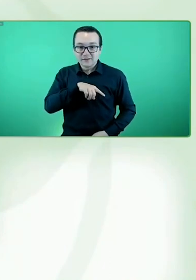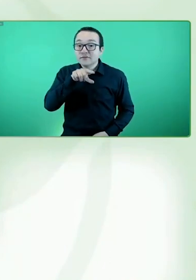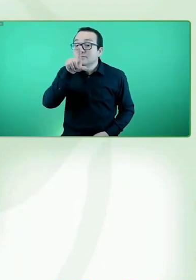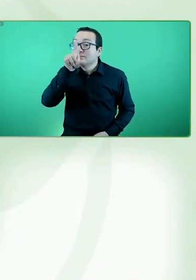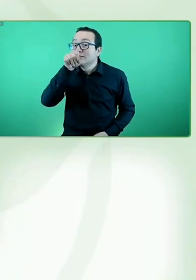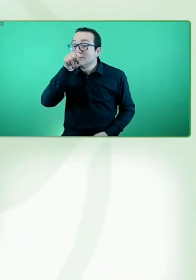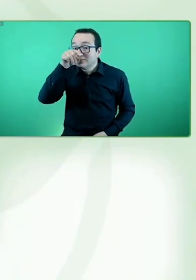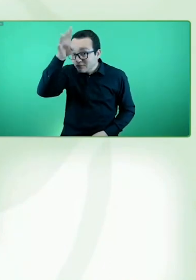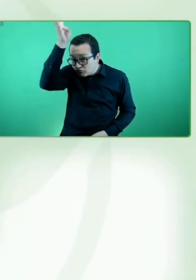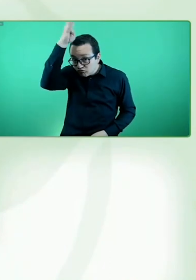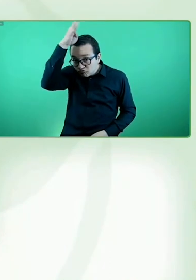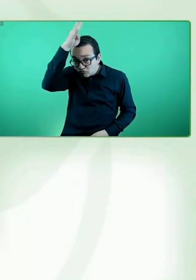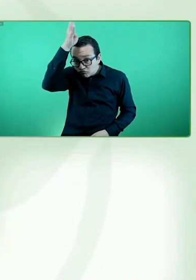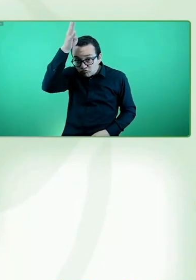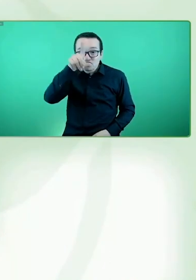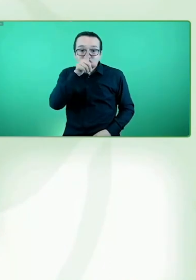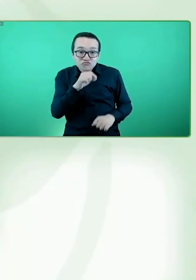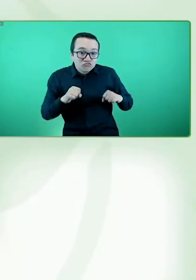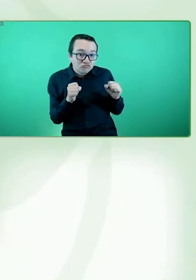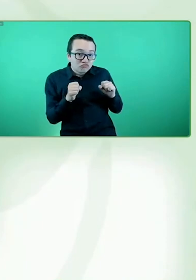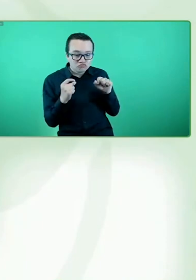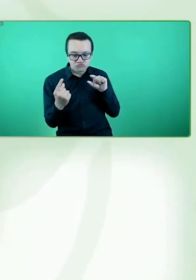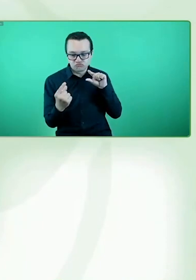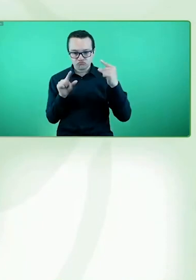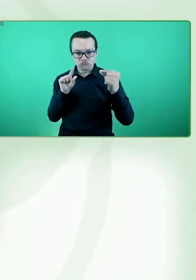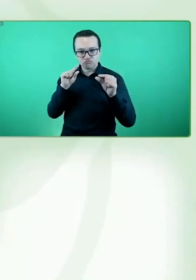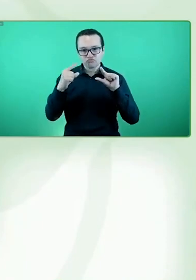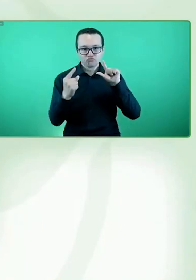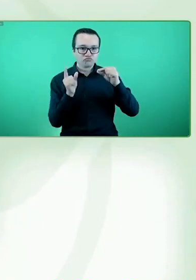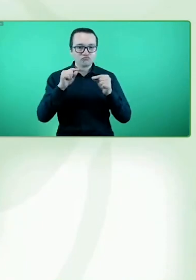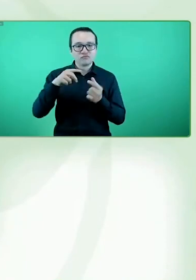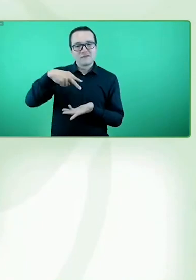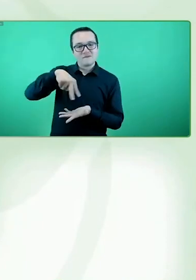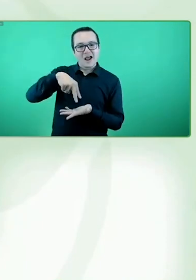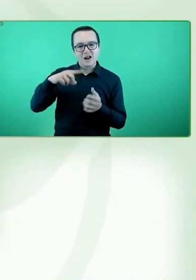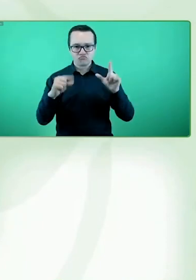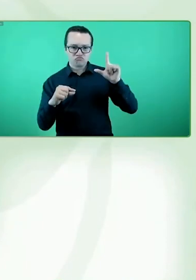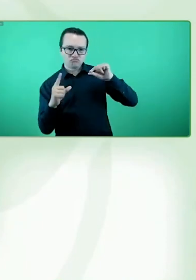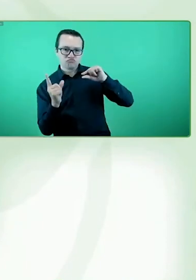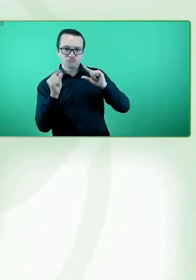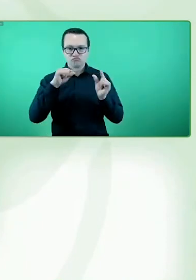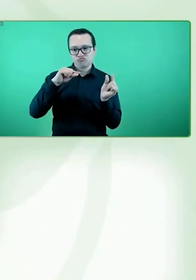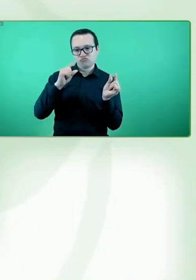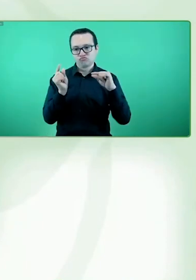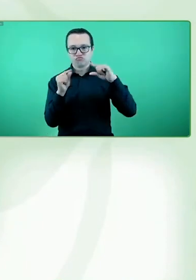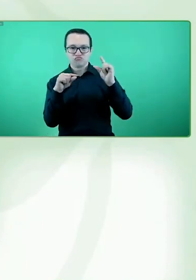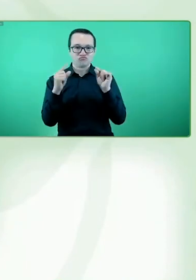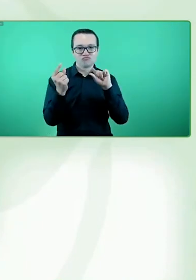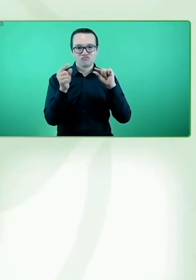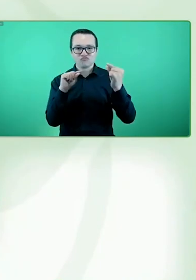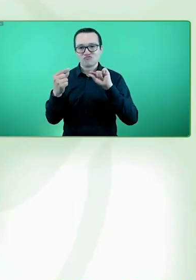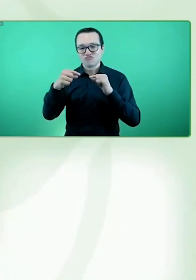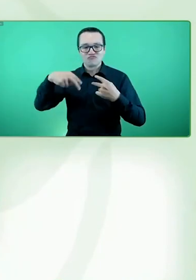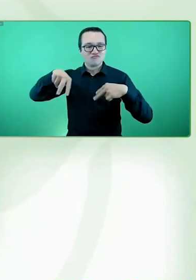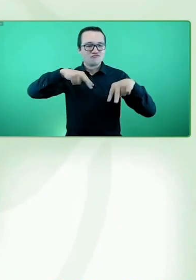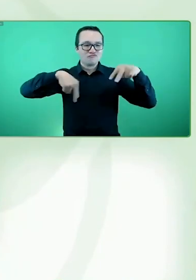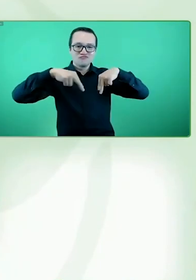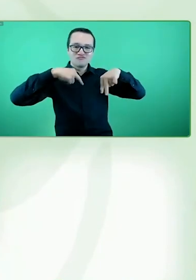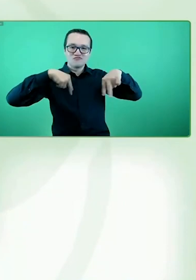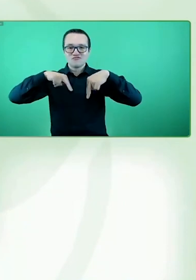cortejo, de cariño entre uno y otro. La verdad es un honor para nosotros, por